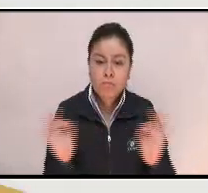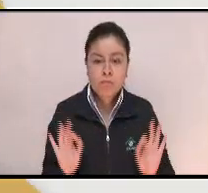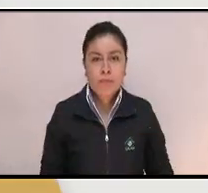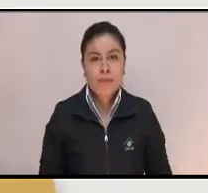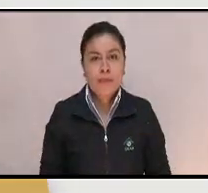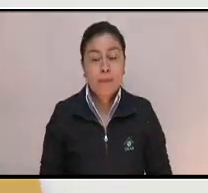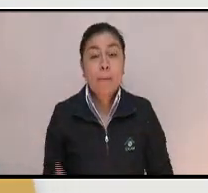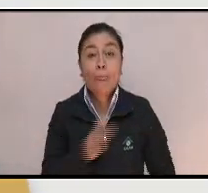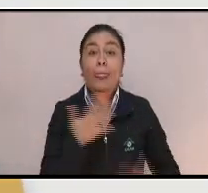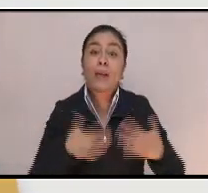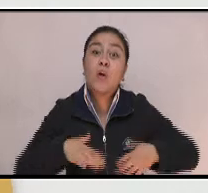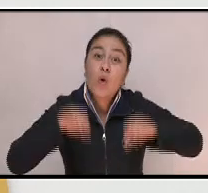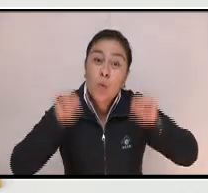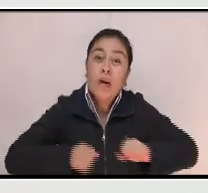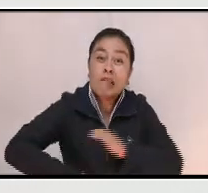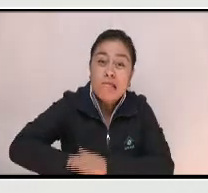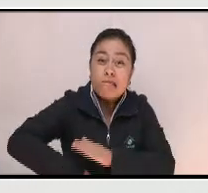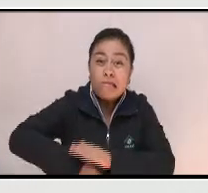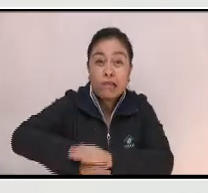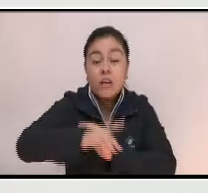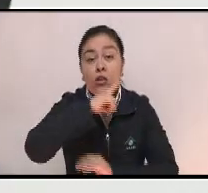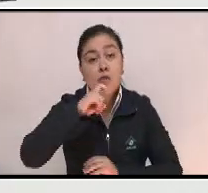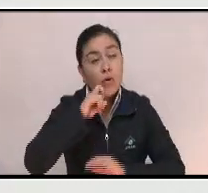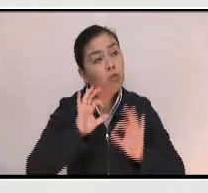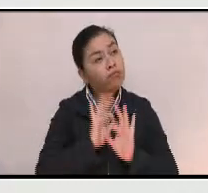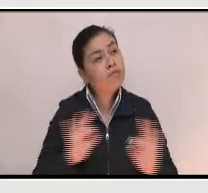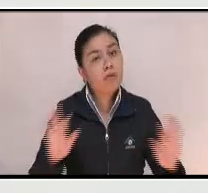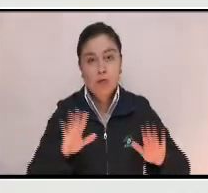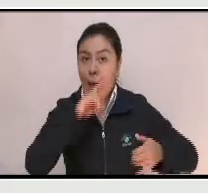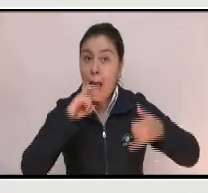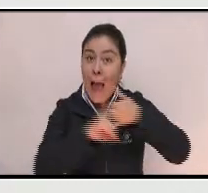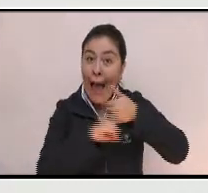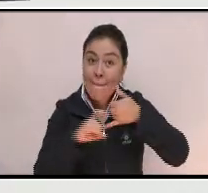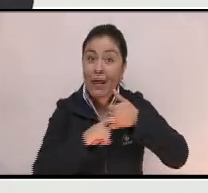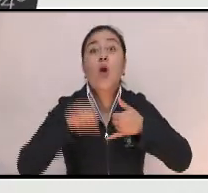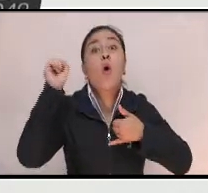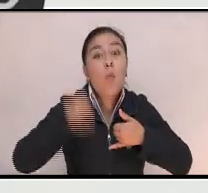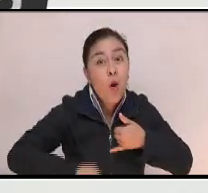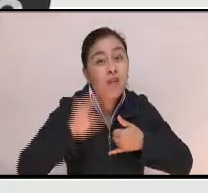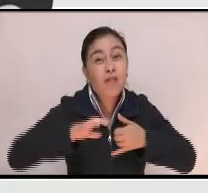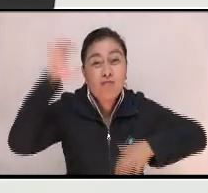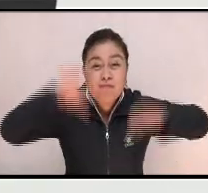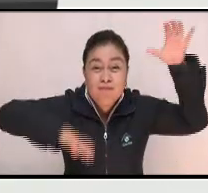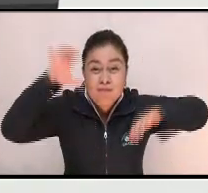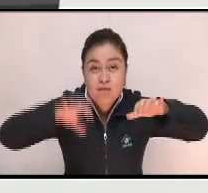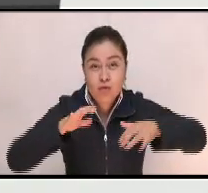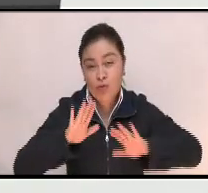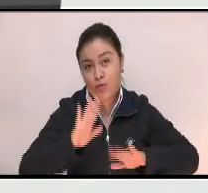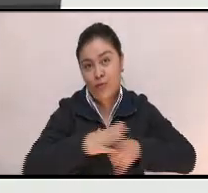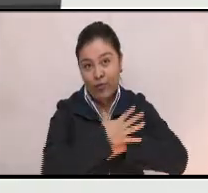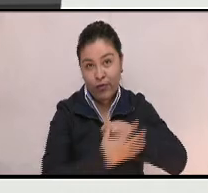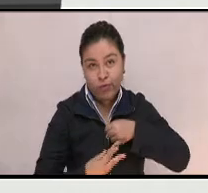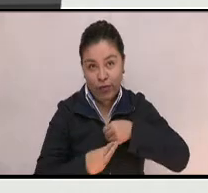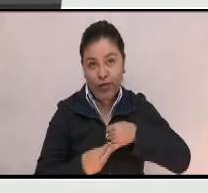Aunque se espera que continúe el tiempo seco en la región amazónica, hay una alta probabilidad de lluvias en Guainía y Baupés.